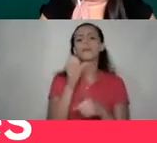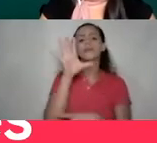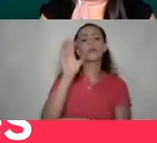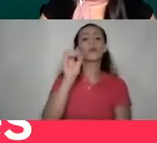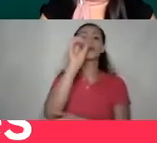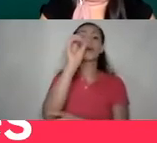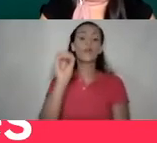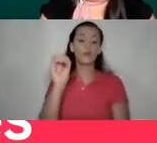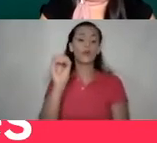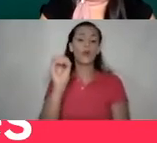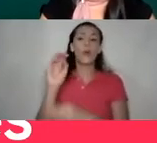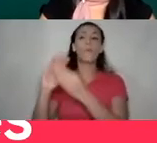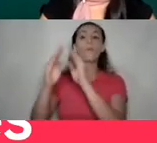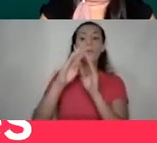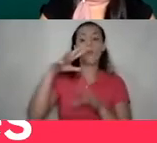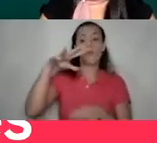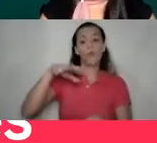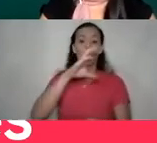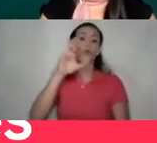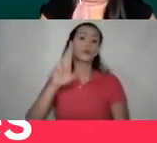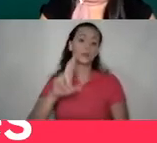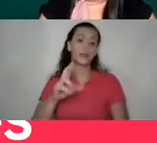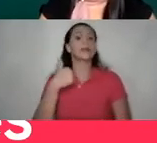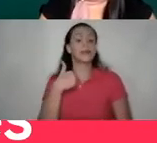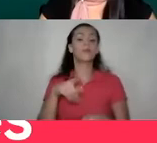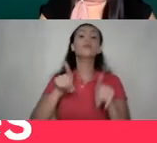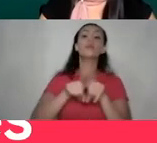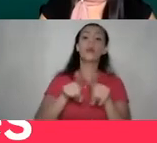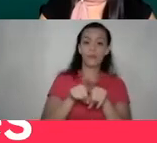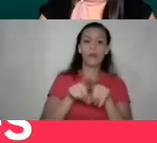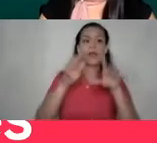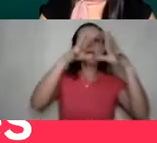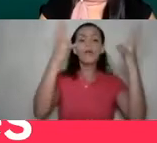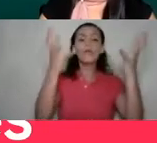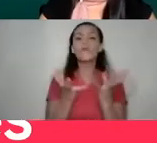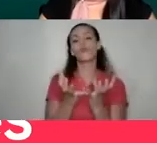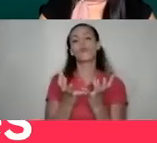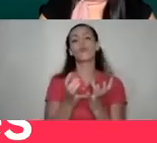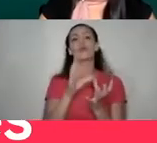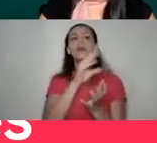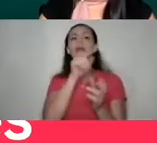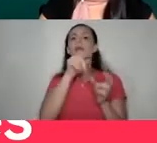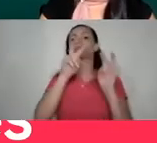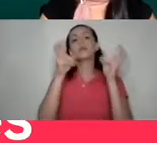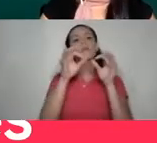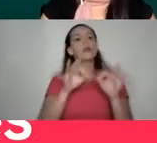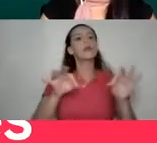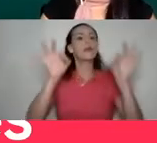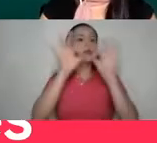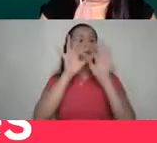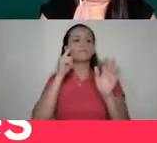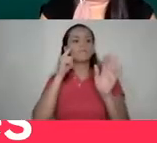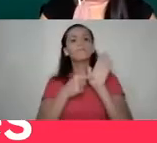de la población que tenemos en nuestro país y que tenemos también en el mundo y con lo cual, pues, es un tema muy importante a visibilizar.